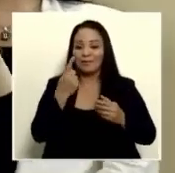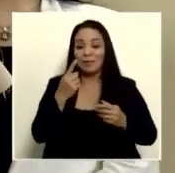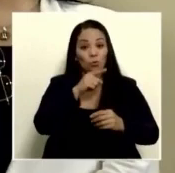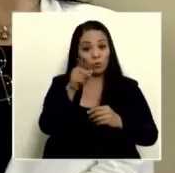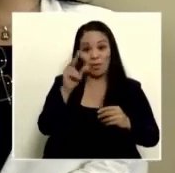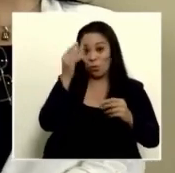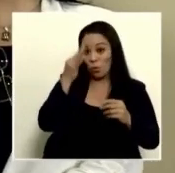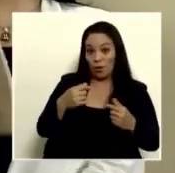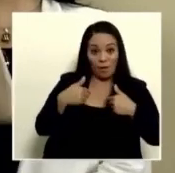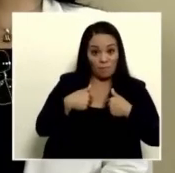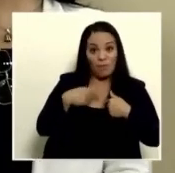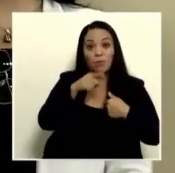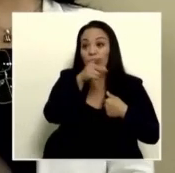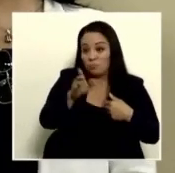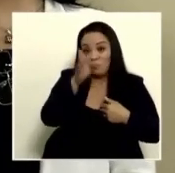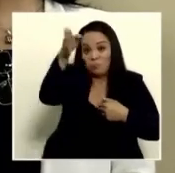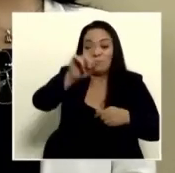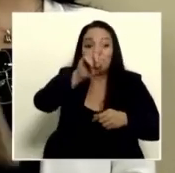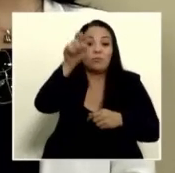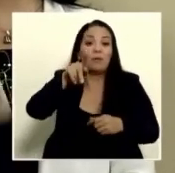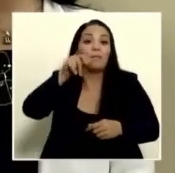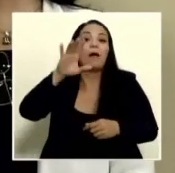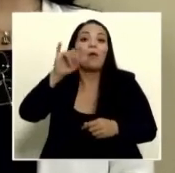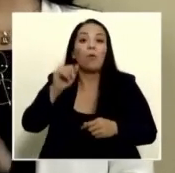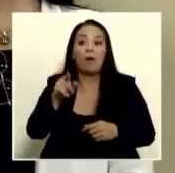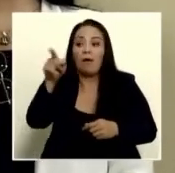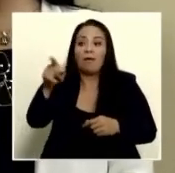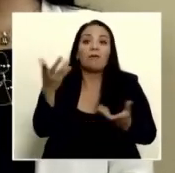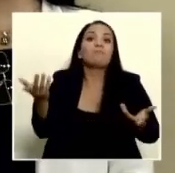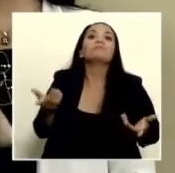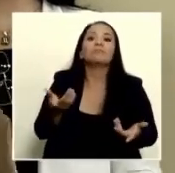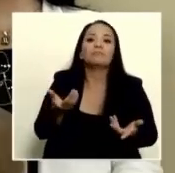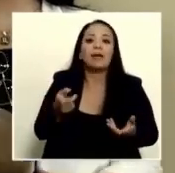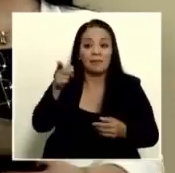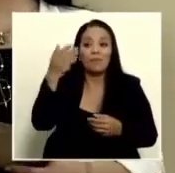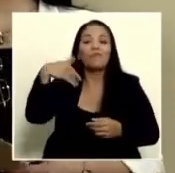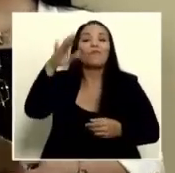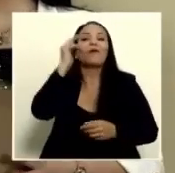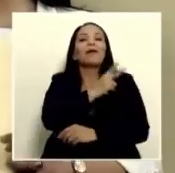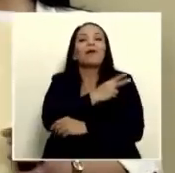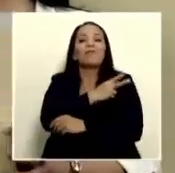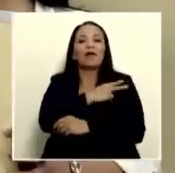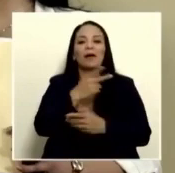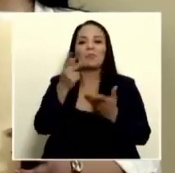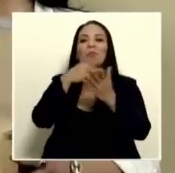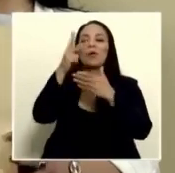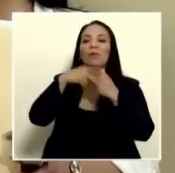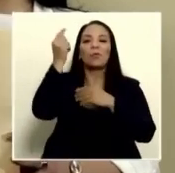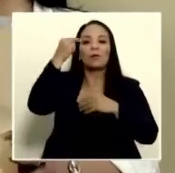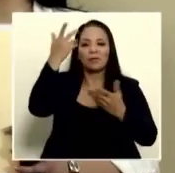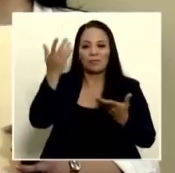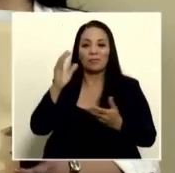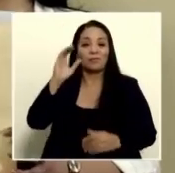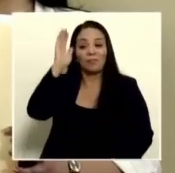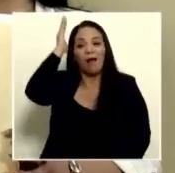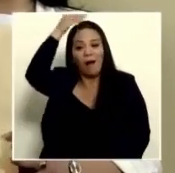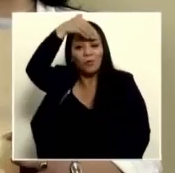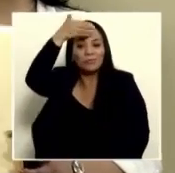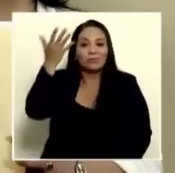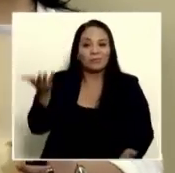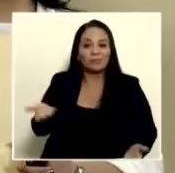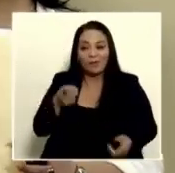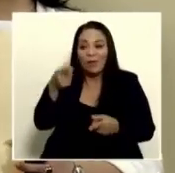Chávez vaya a preguntarle a Paola ¿de dónde sacó ella? ella fue la jefa del programa de gobierno de don Carlos Alvarado